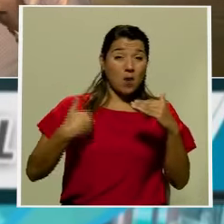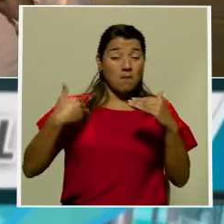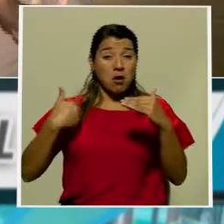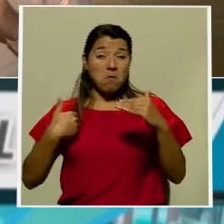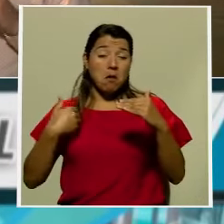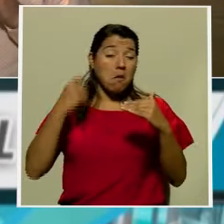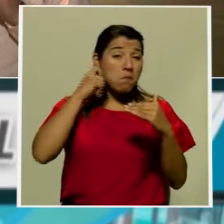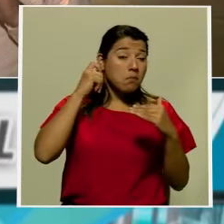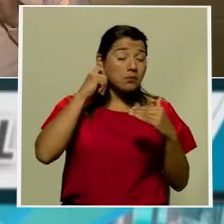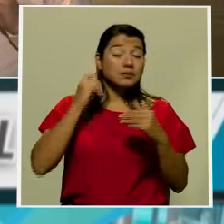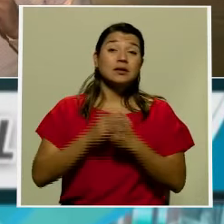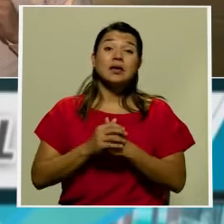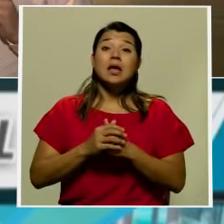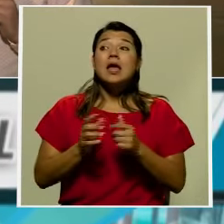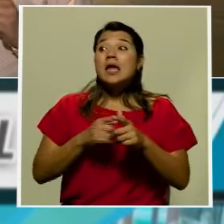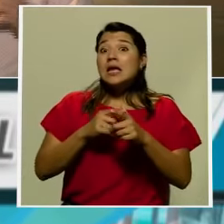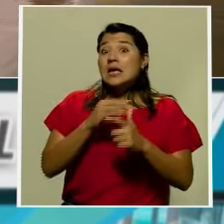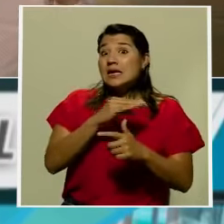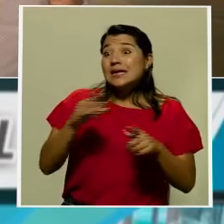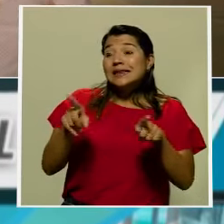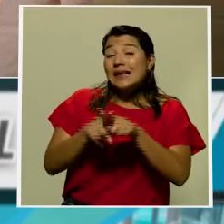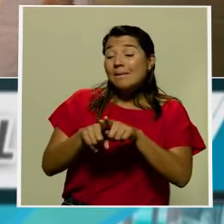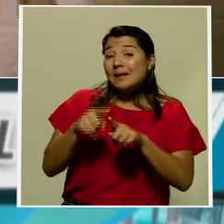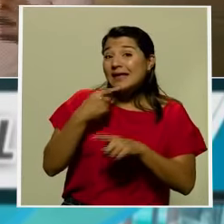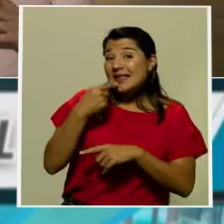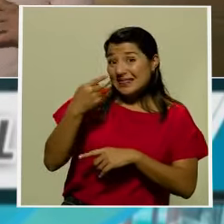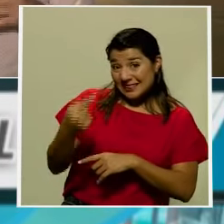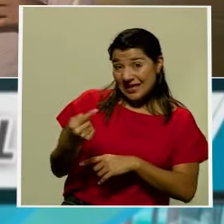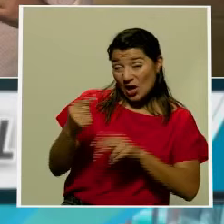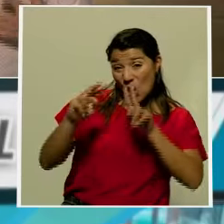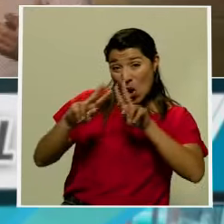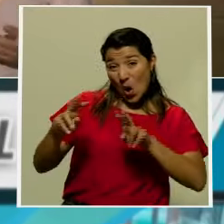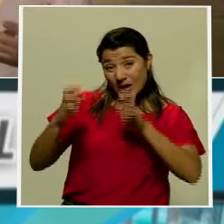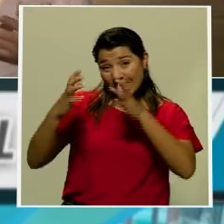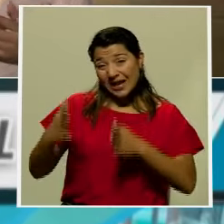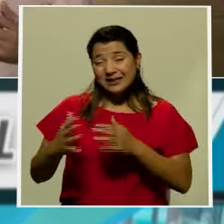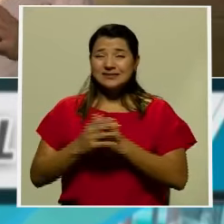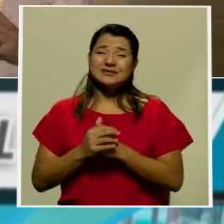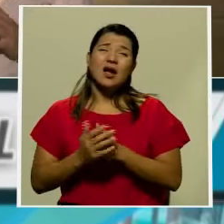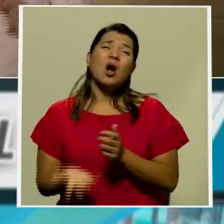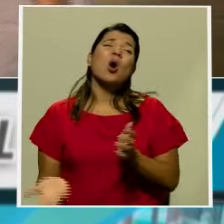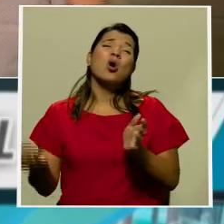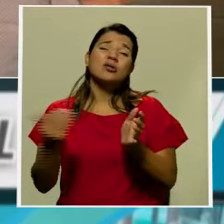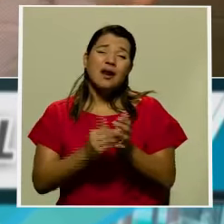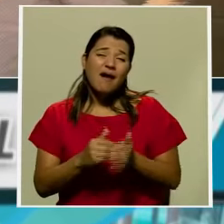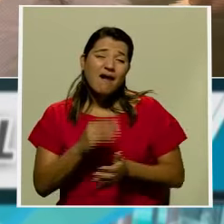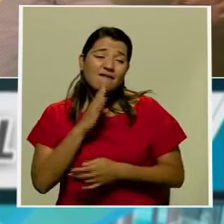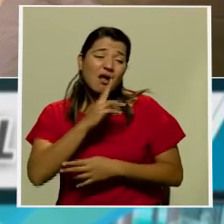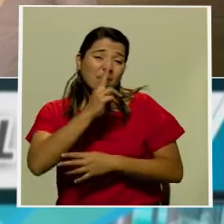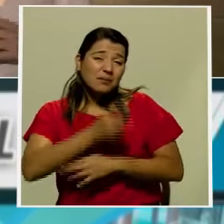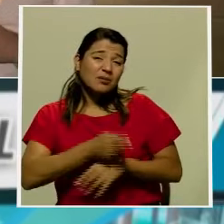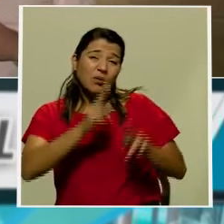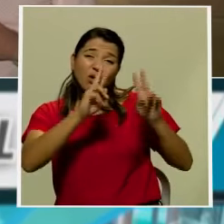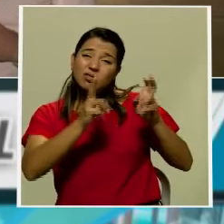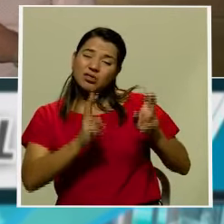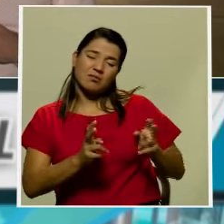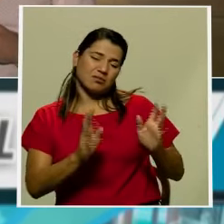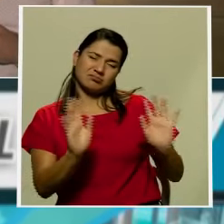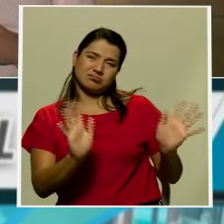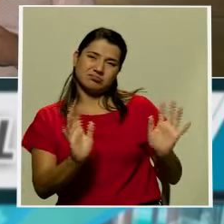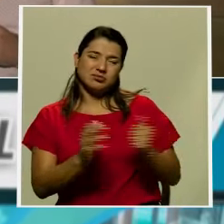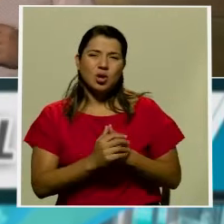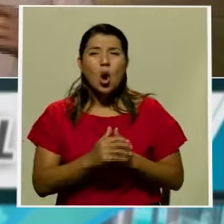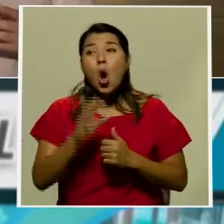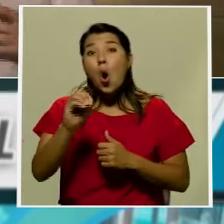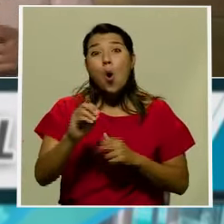muy mediocre por parte de estos partidos políticos volver a estos temas y todavía basándose mucho por ejemplo en el tema que se vivió en